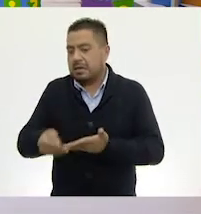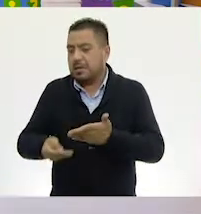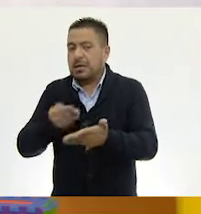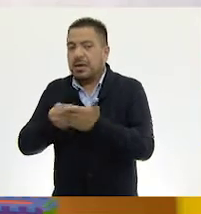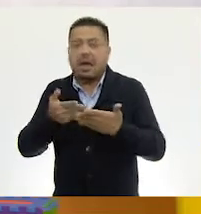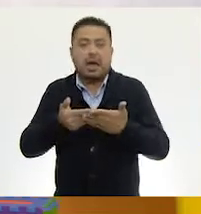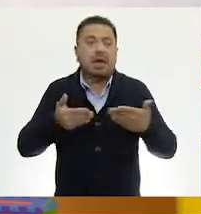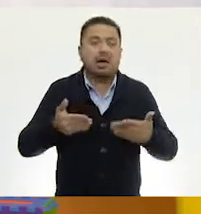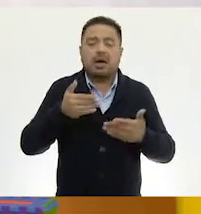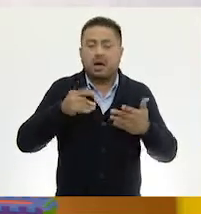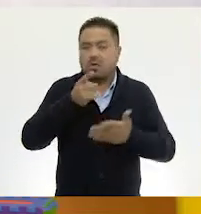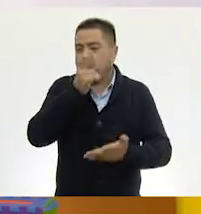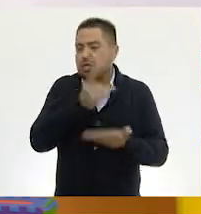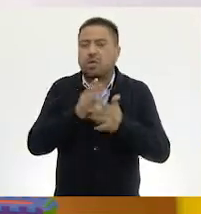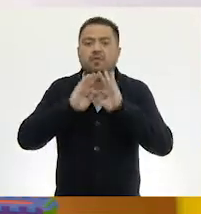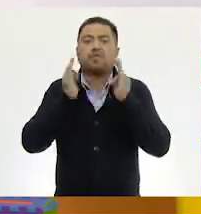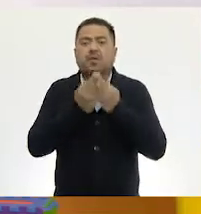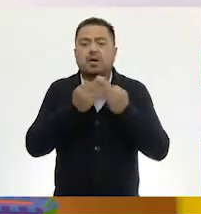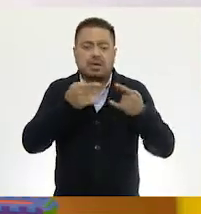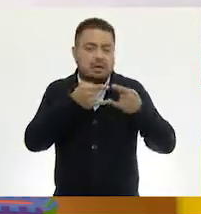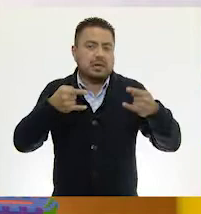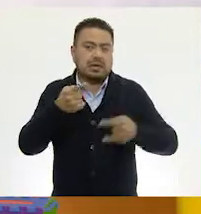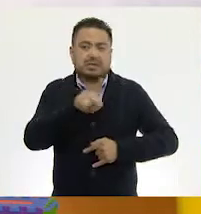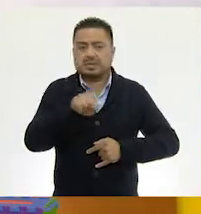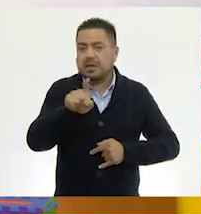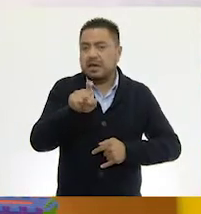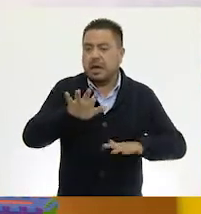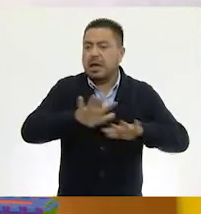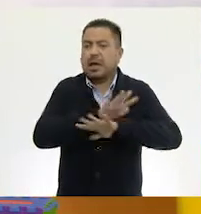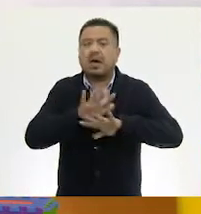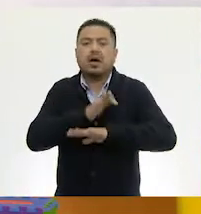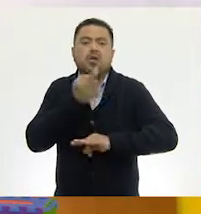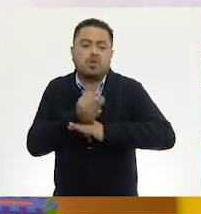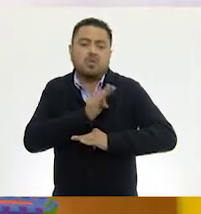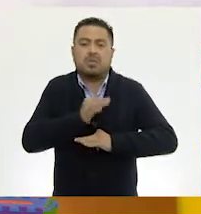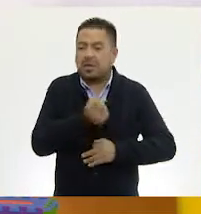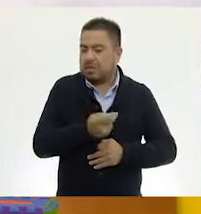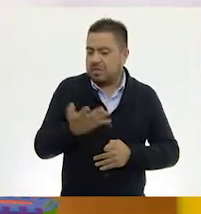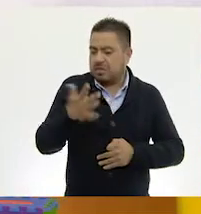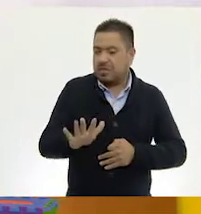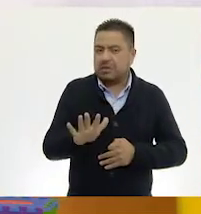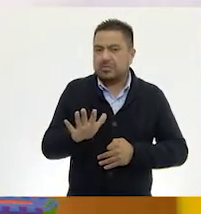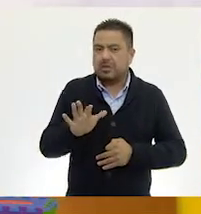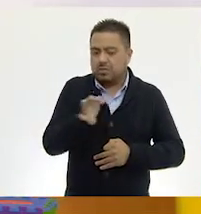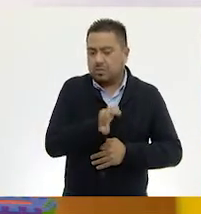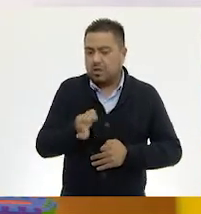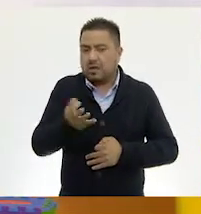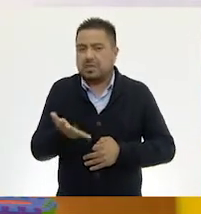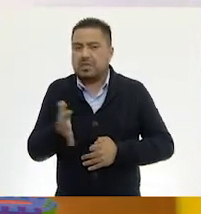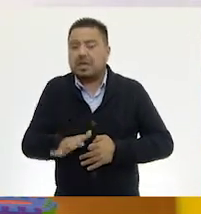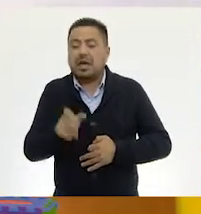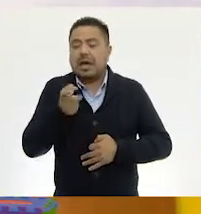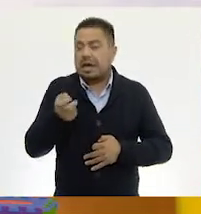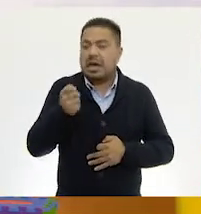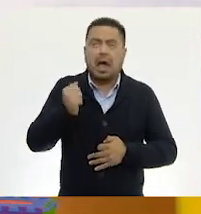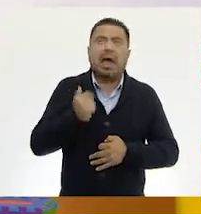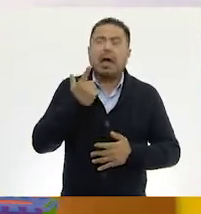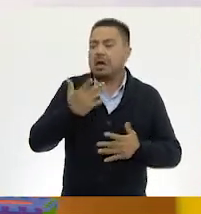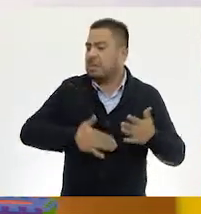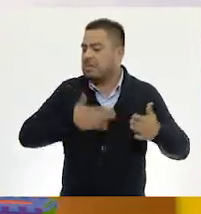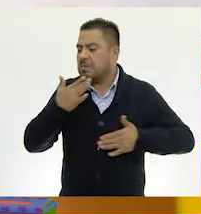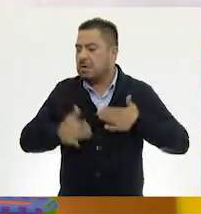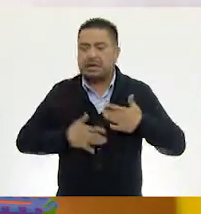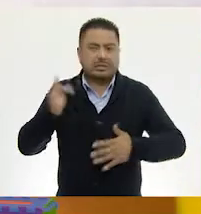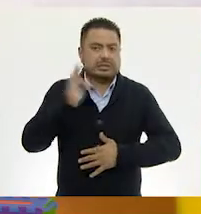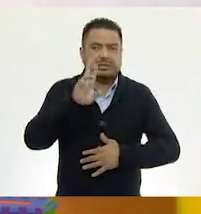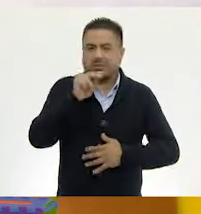Entonces, la única forma de tener 100 pesos sería un billete de 100 pesos. Y en cambio, ahorita podemos tener 10 monedas de 10 pesos. Claro. Y eso es algo muy divertido y que a lo